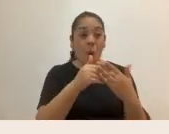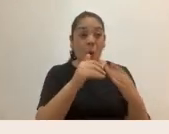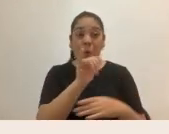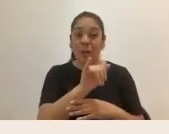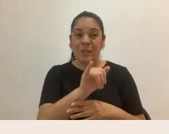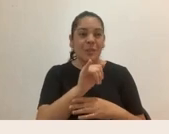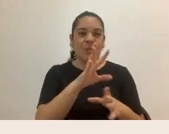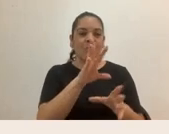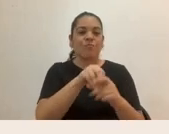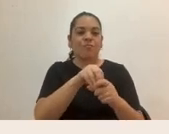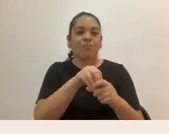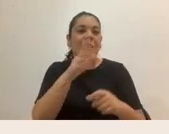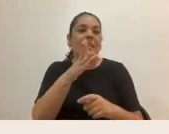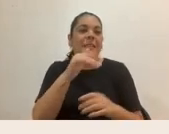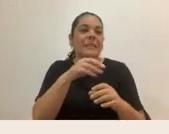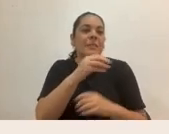visualización del amor romántico.